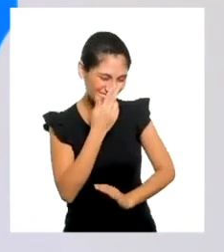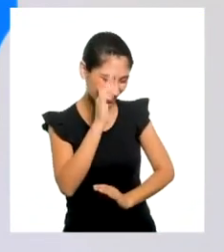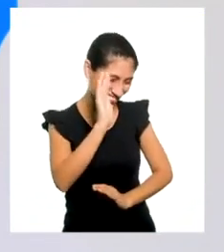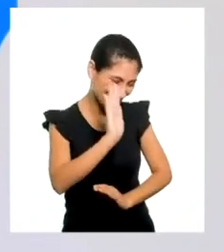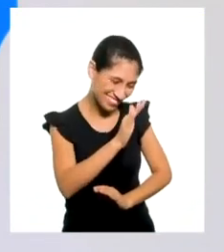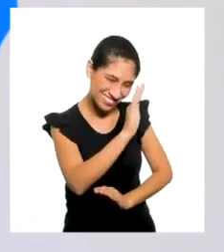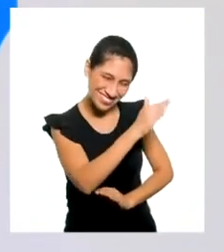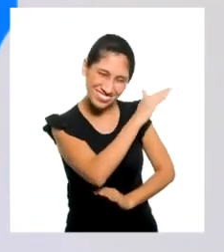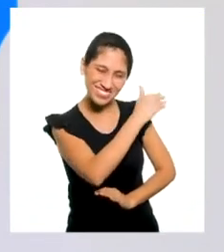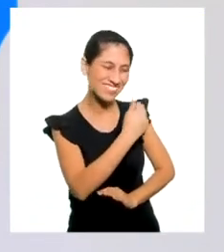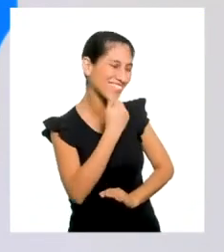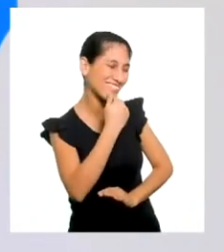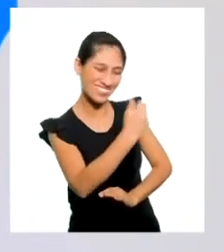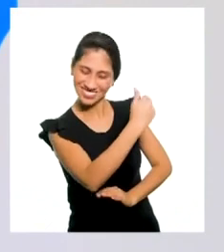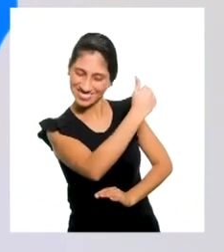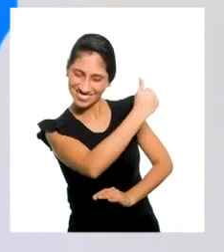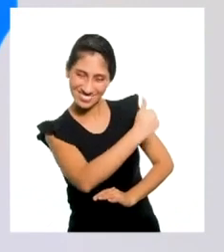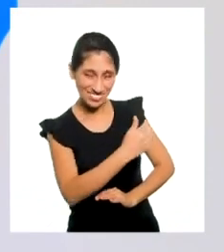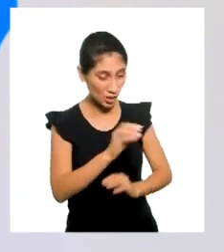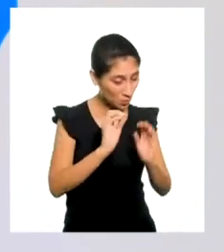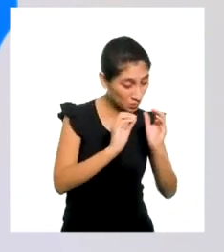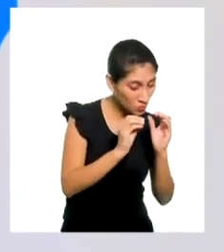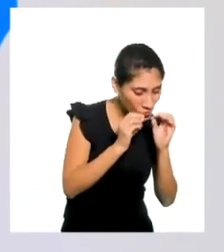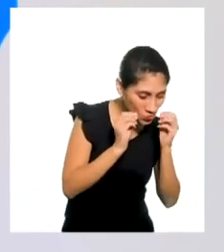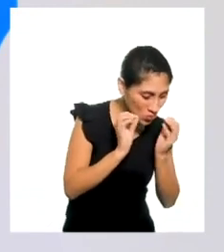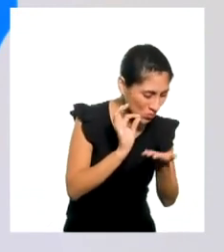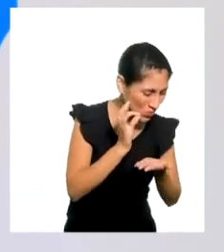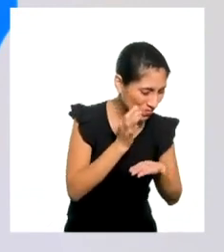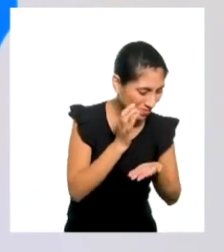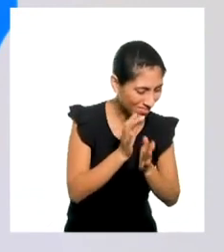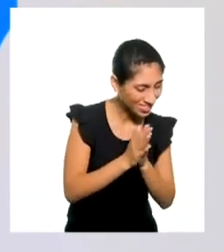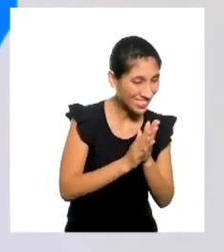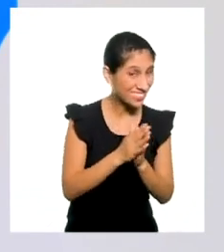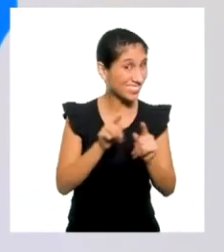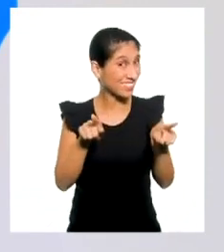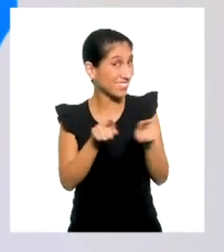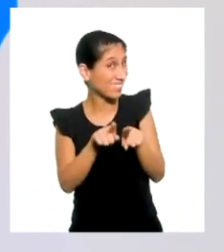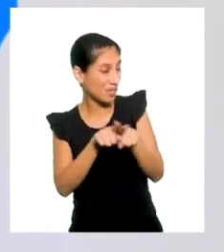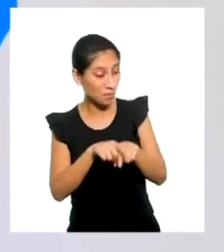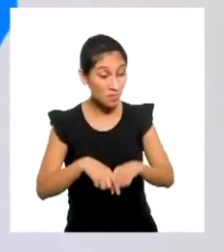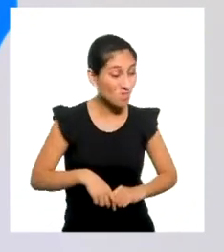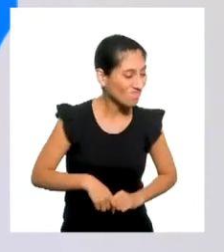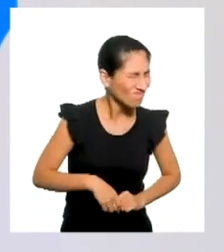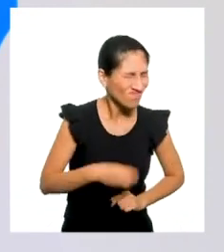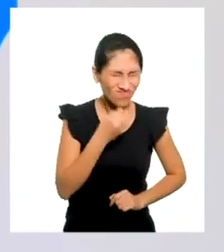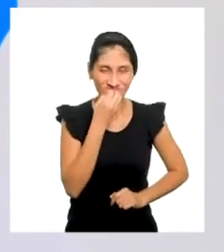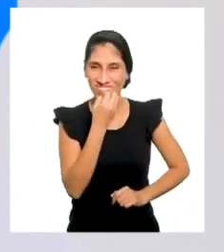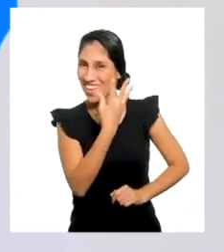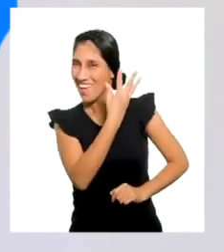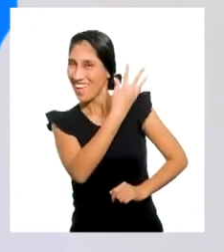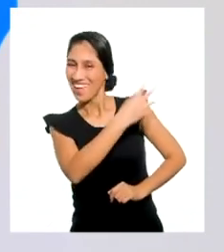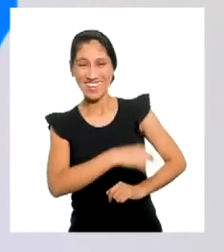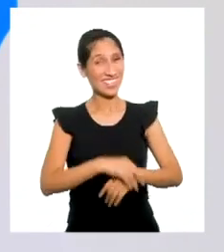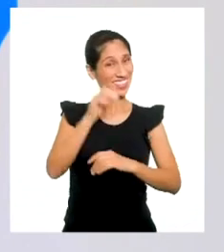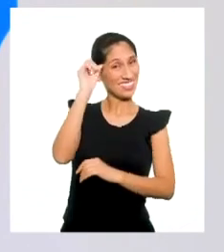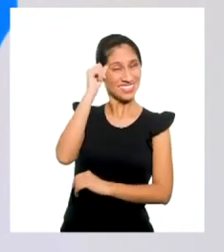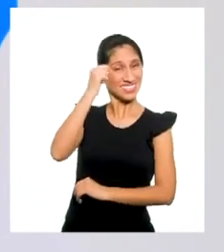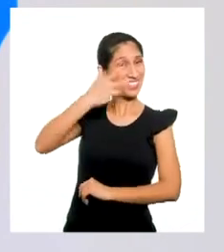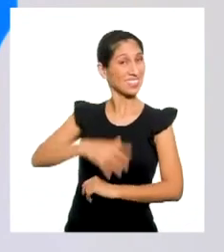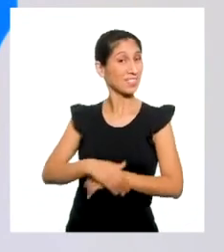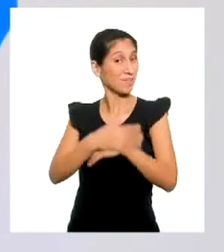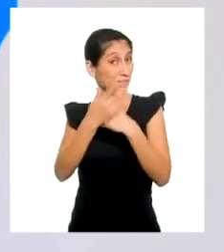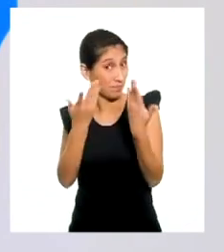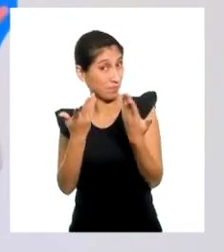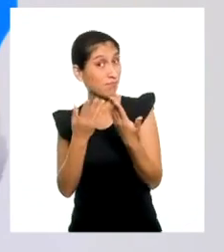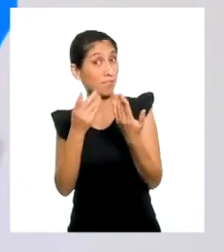Muchas gracias. Se ve muy apetitoso y también huele fantástico. Recuerden, chicas y chicos, que si tienen